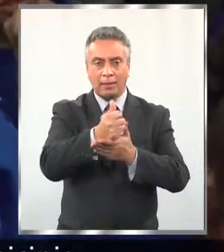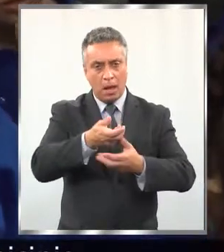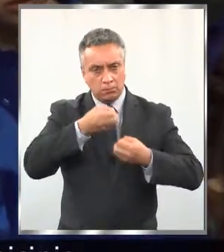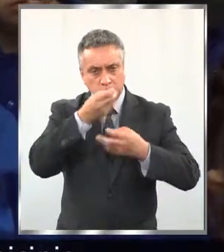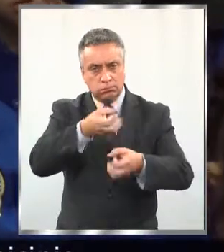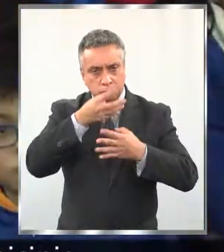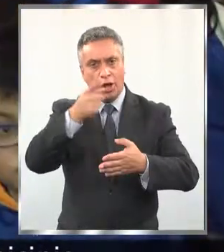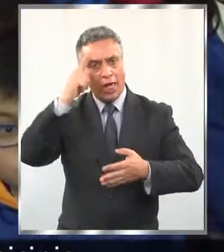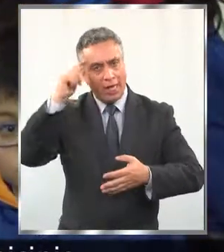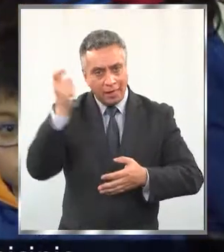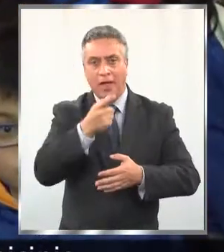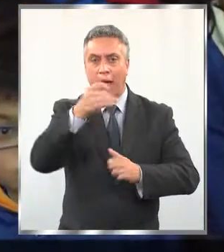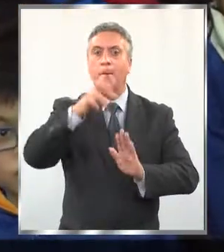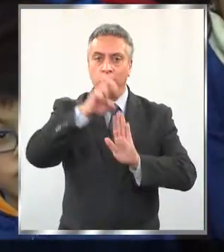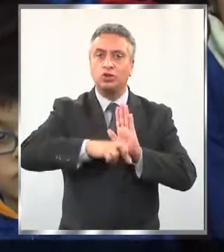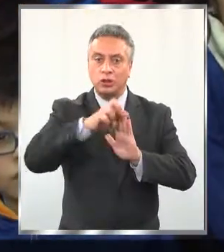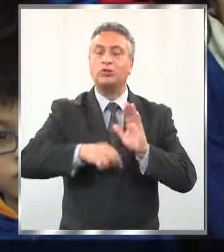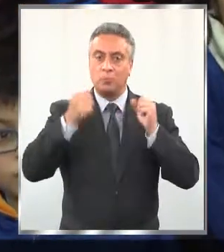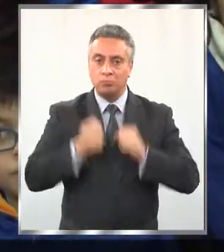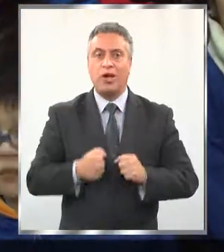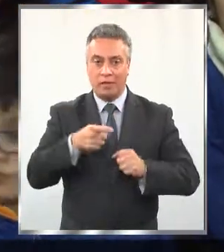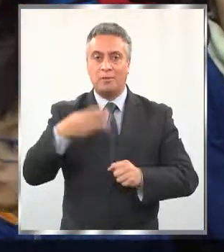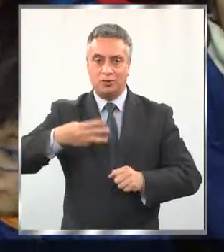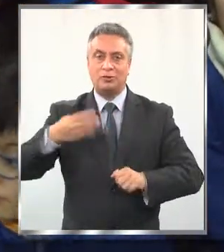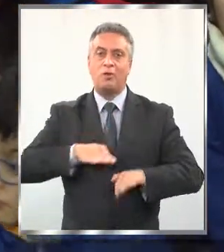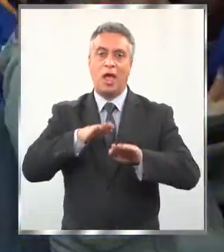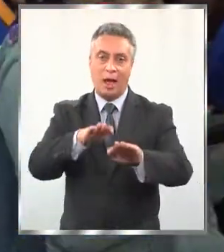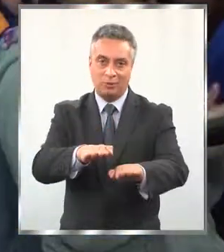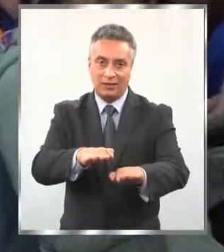y proyectos donde el municipio pueda apoyarlos.